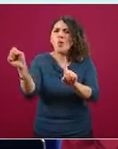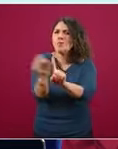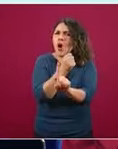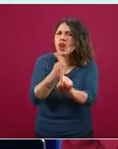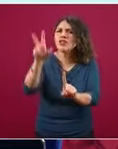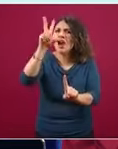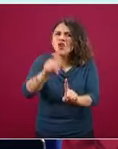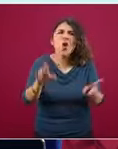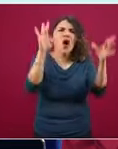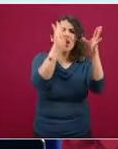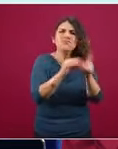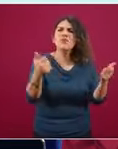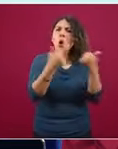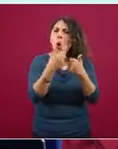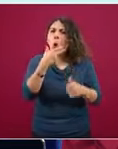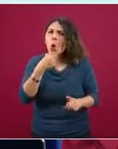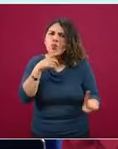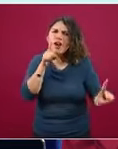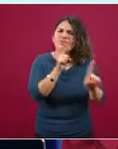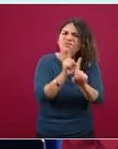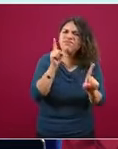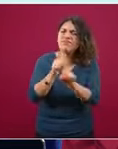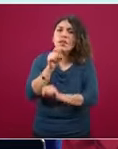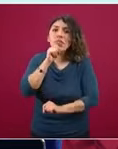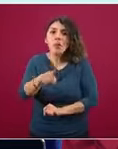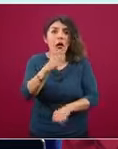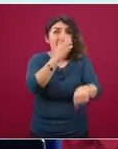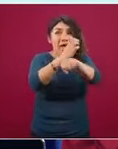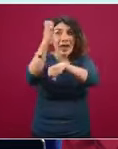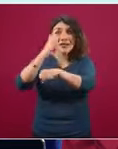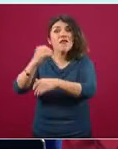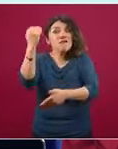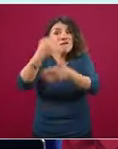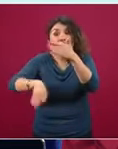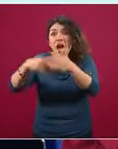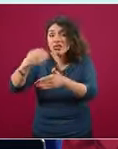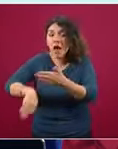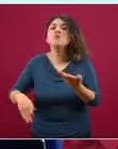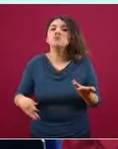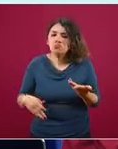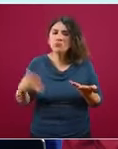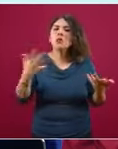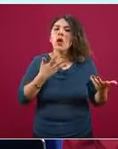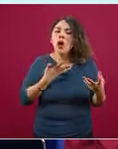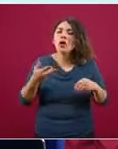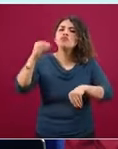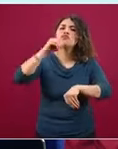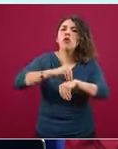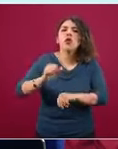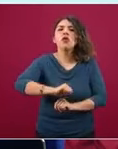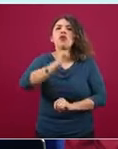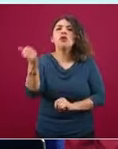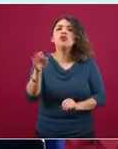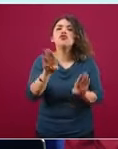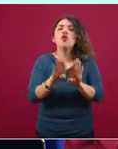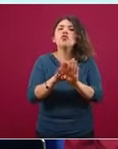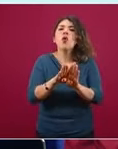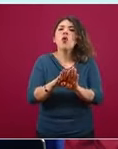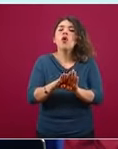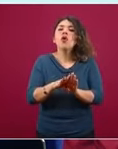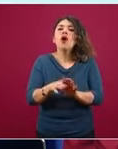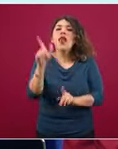con los hombres y muchas y en los estados que hacía falta se tradujeron a lenguas